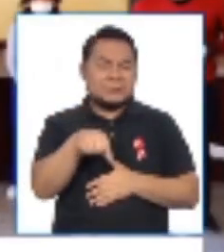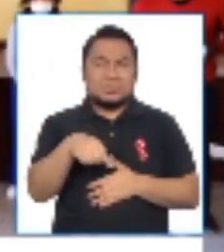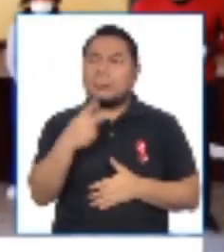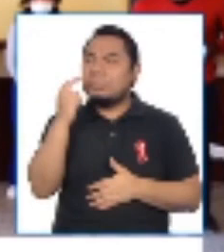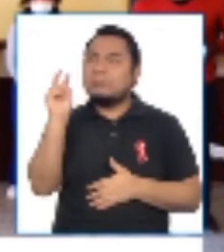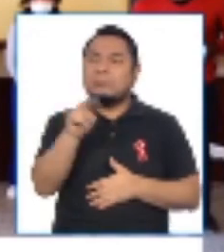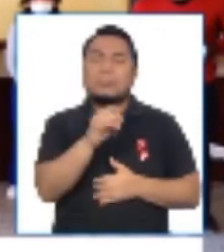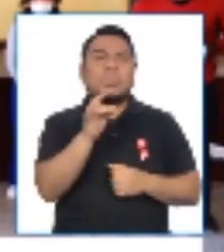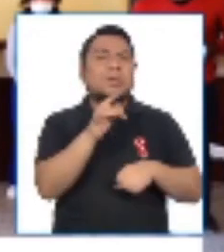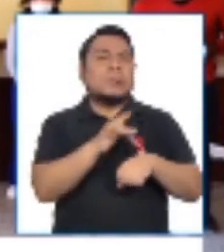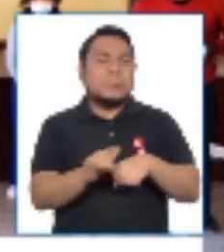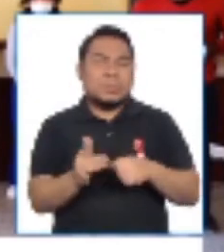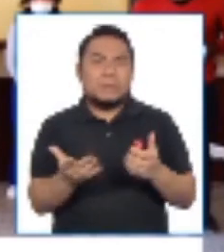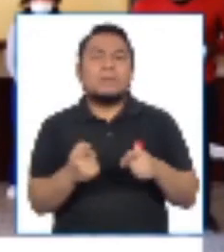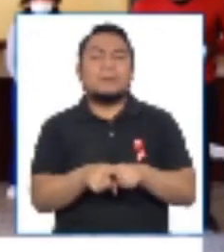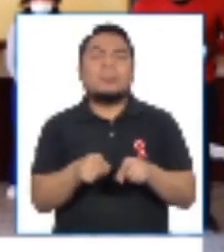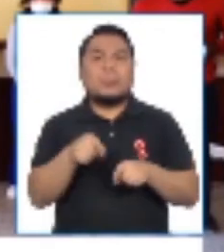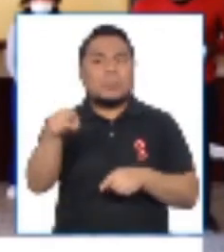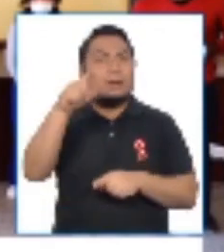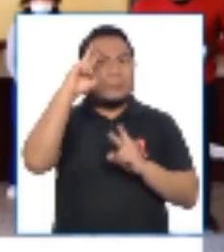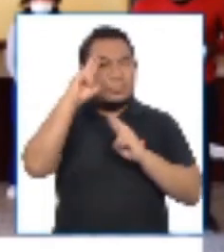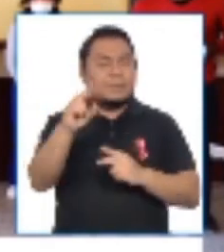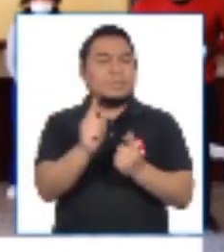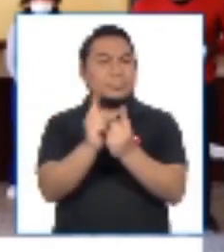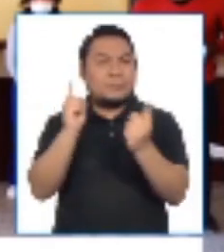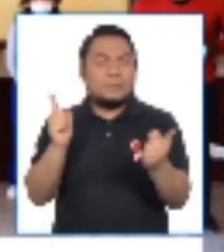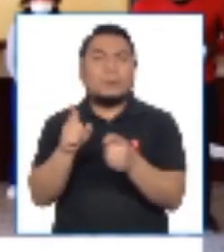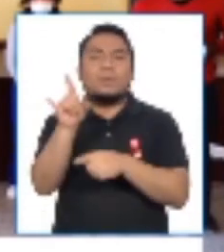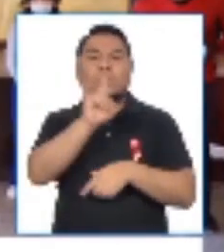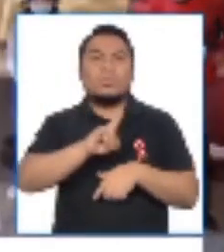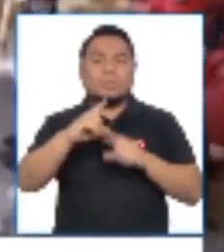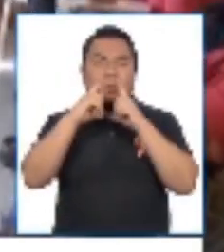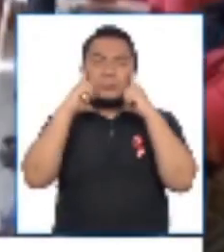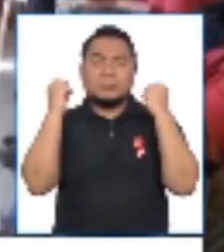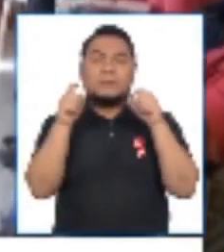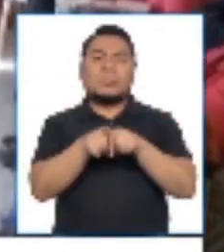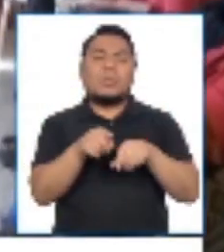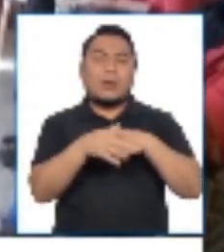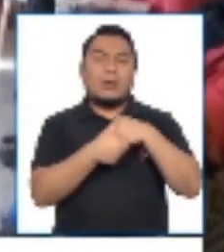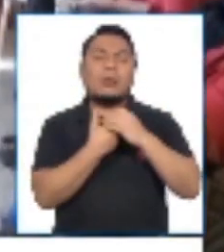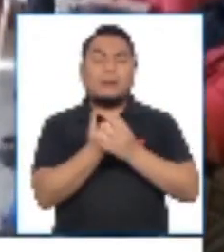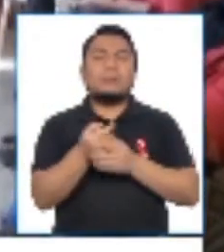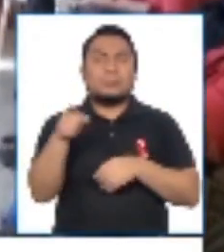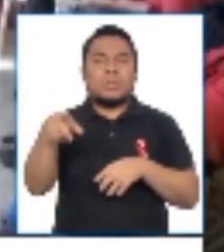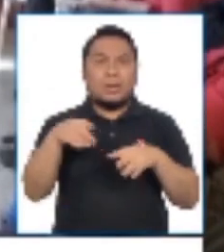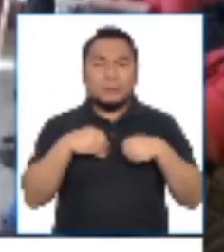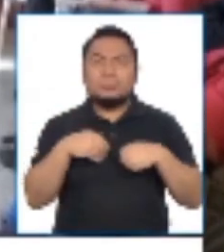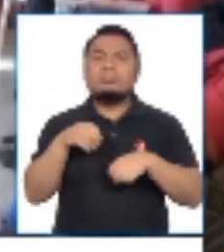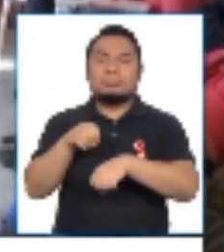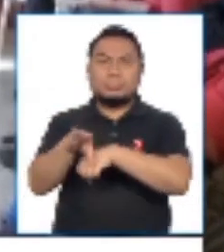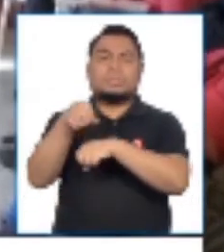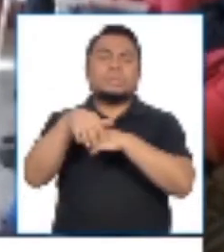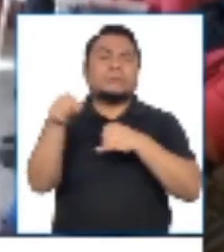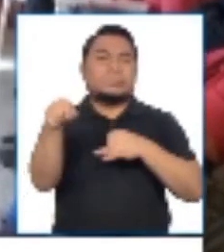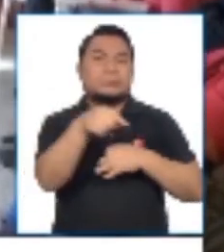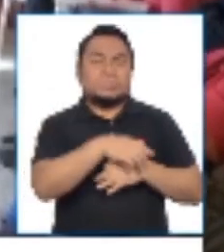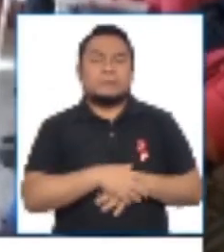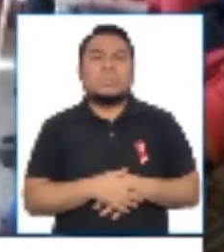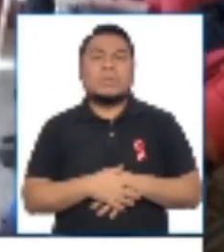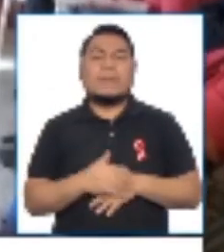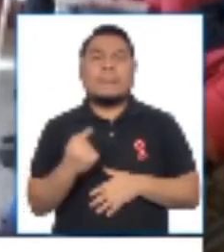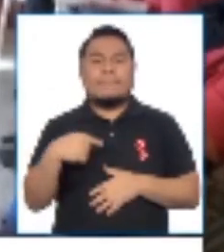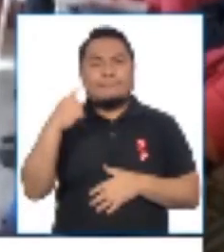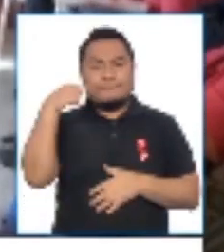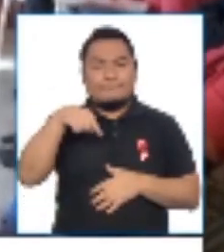está respetando bastante el distanciamiento social, uso de mascarillas, el lavado de manos. Así que, por suerte, aquí en